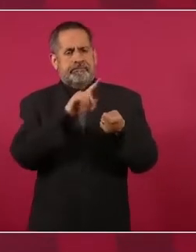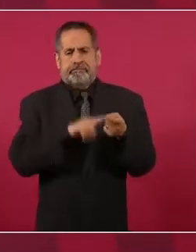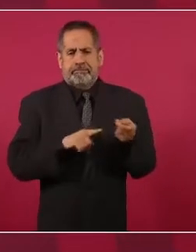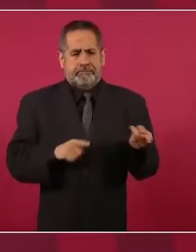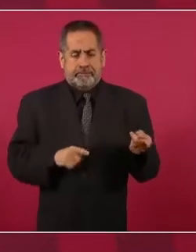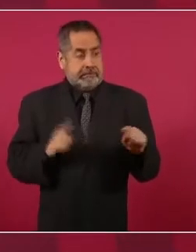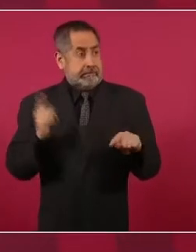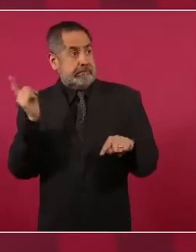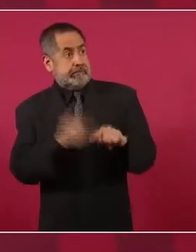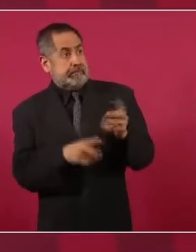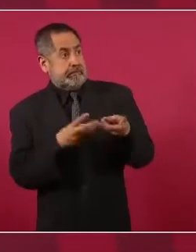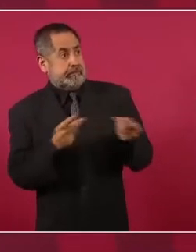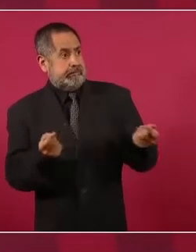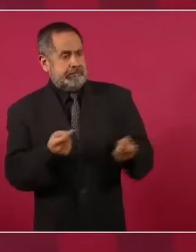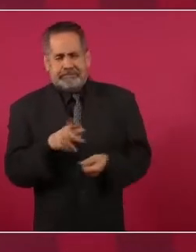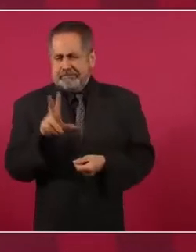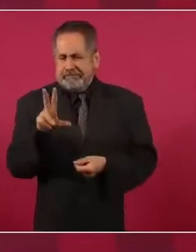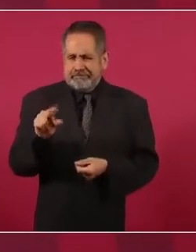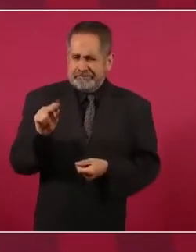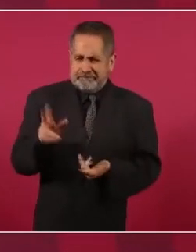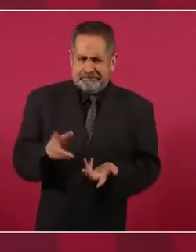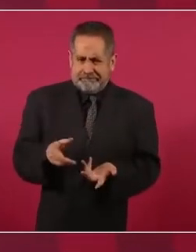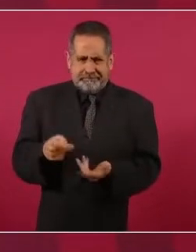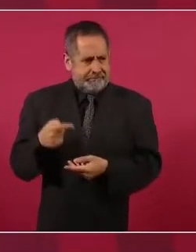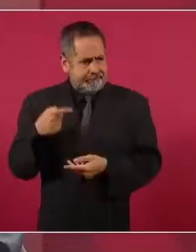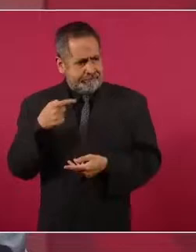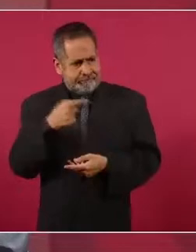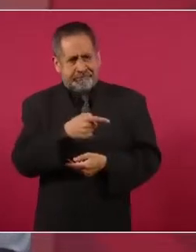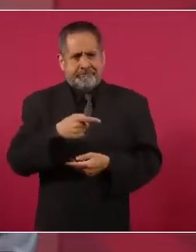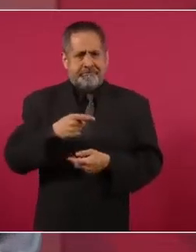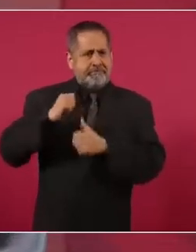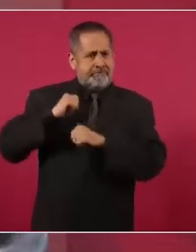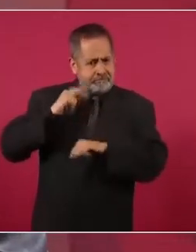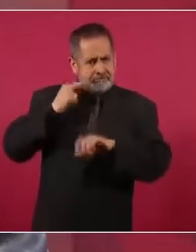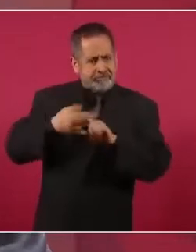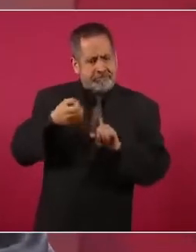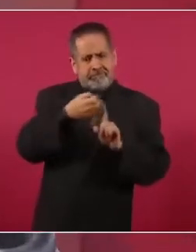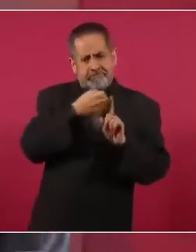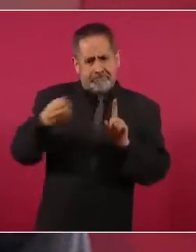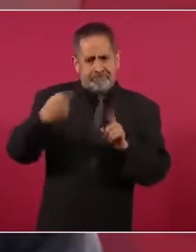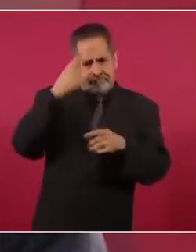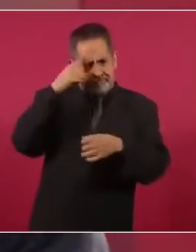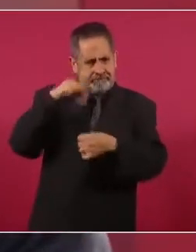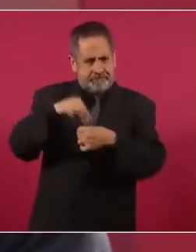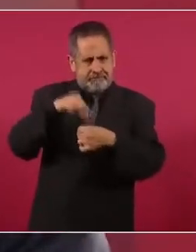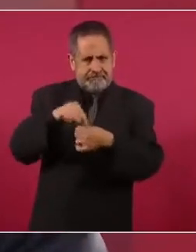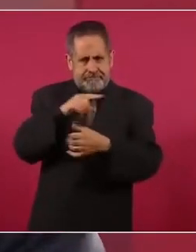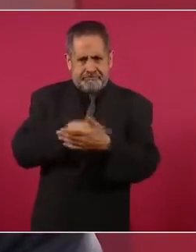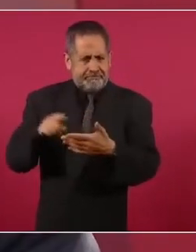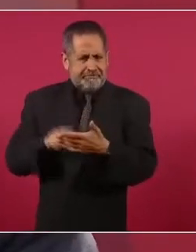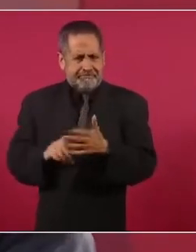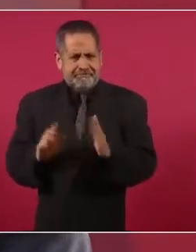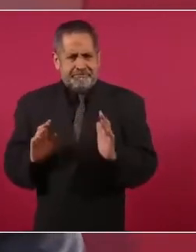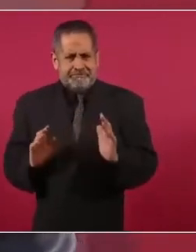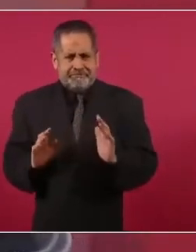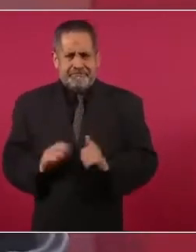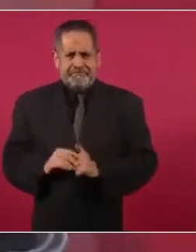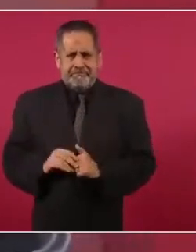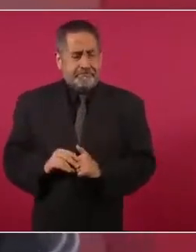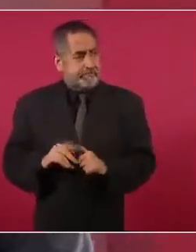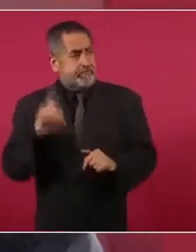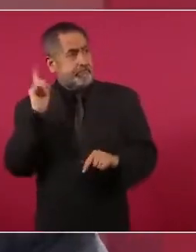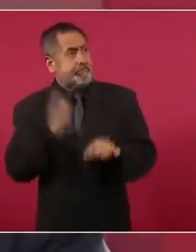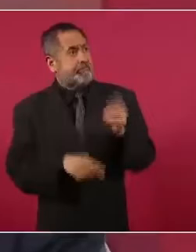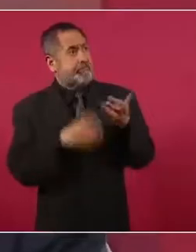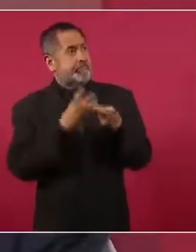organizar las elecciones, eso no va a